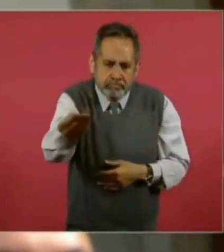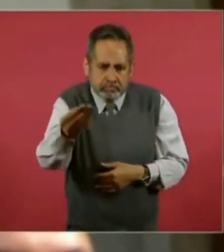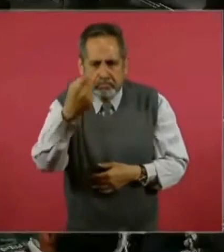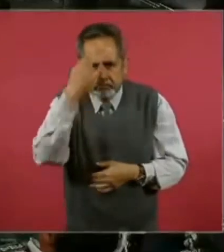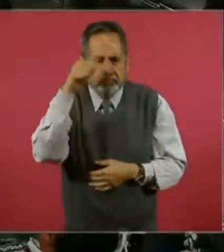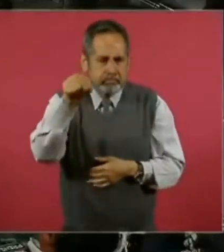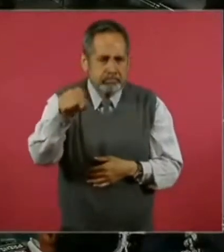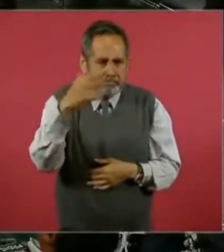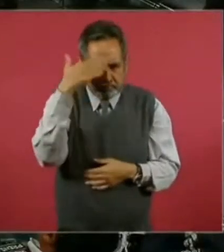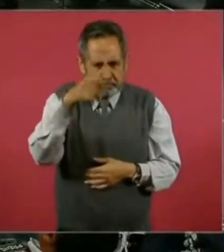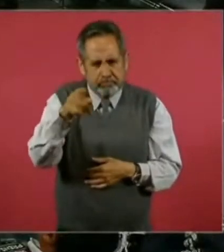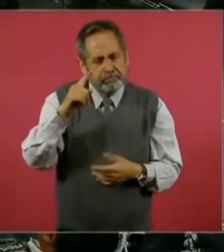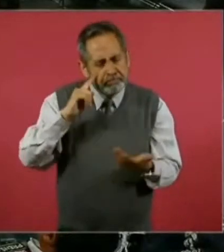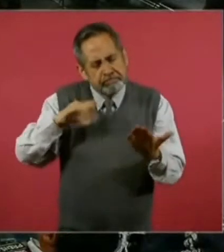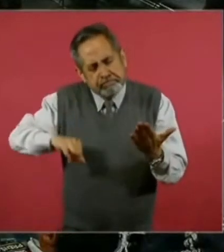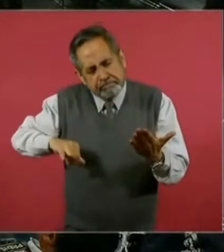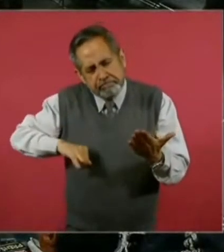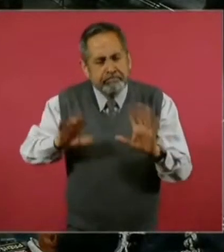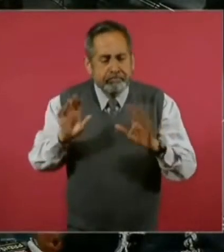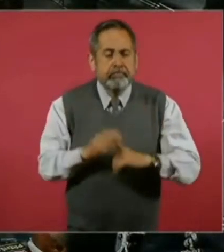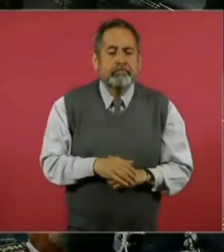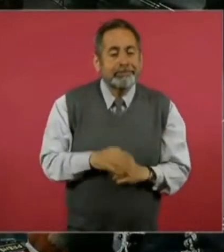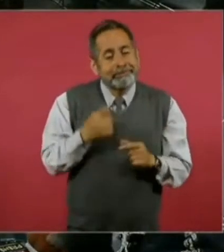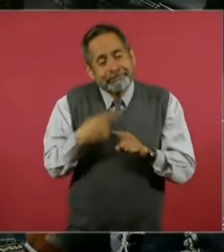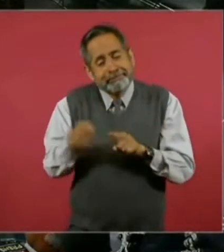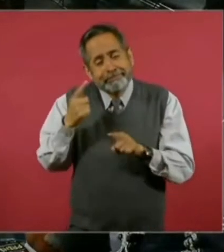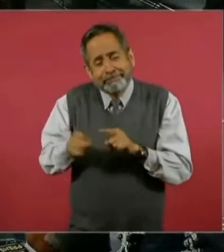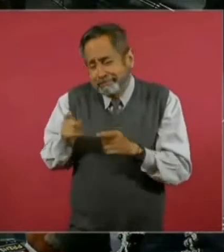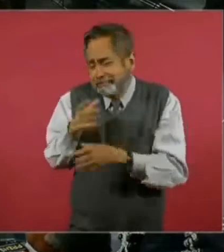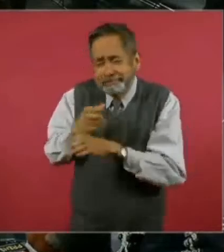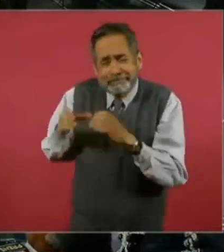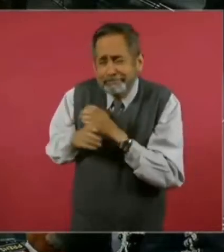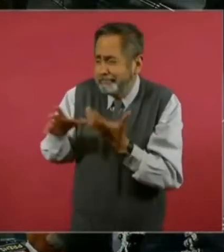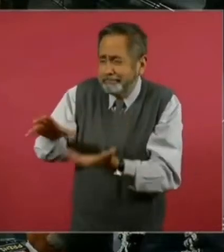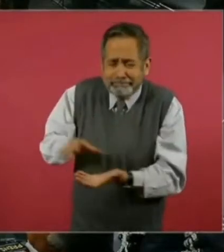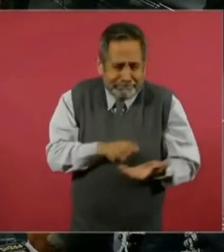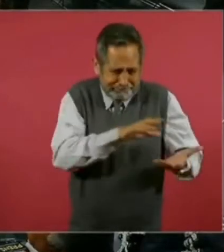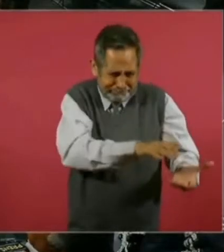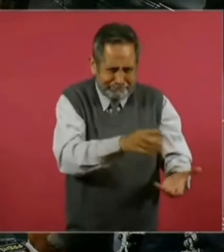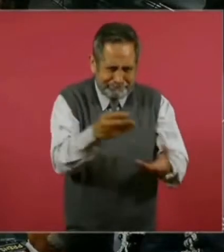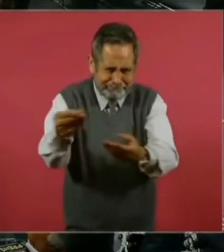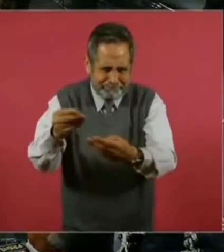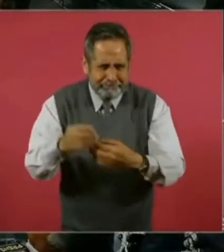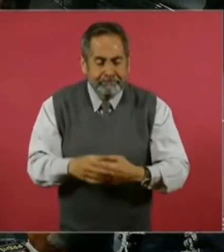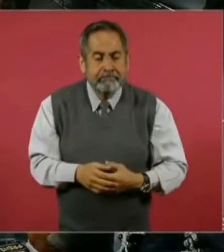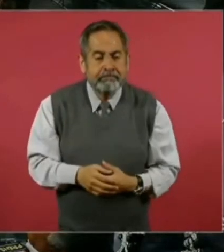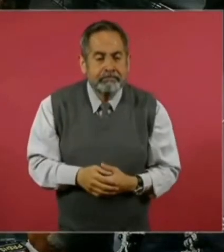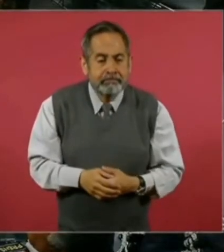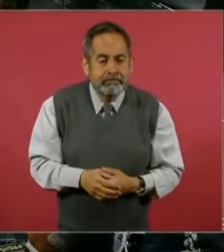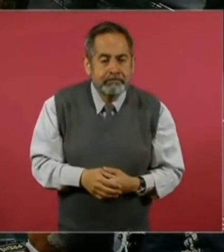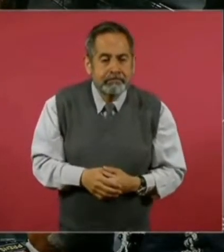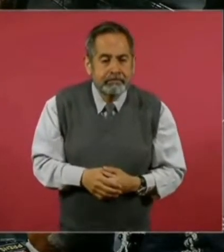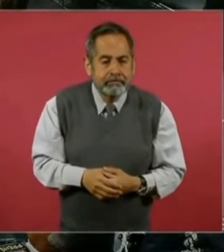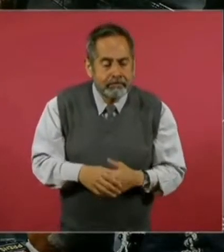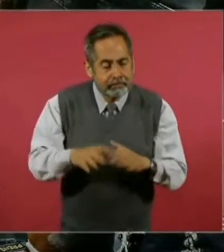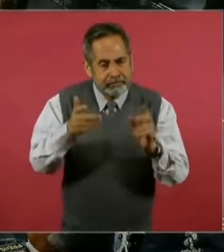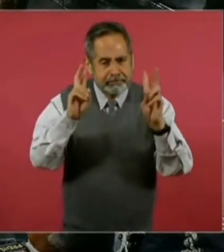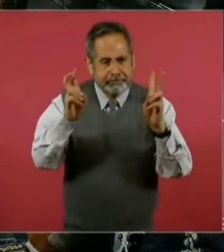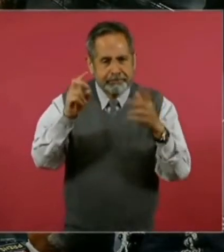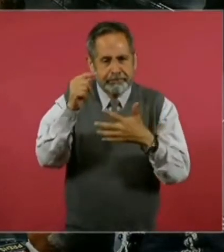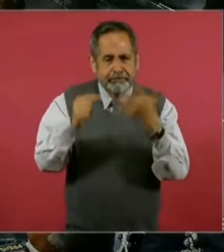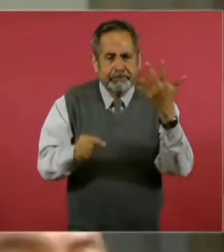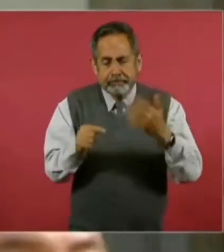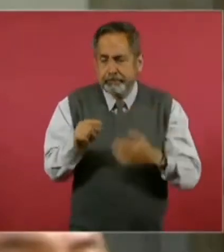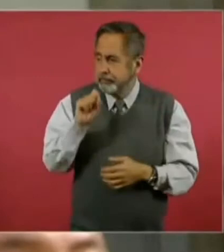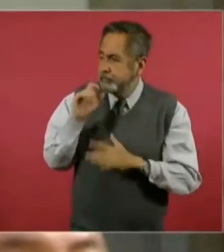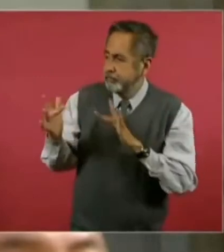seguramente serán de su interés. Y así, muchas cosas, presidente. Mire, el tema también